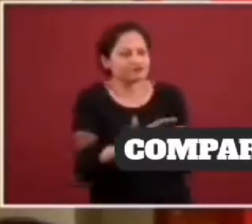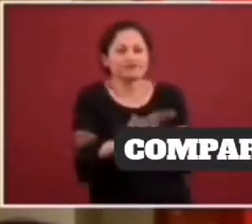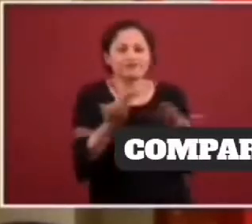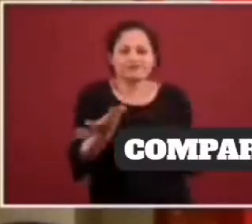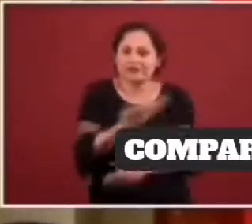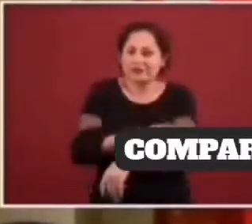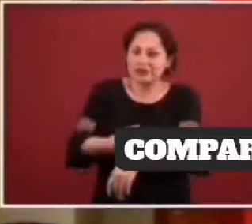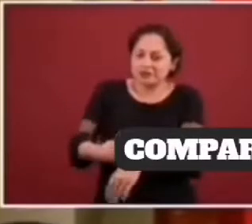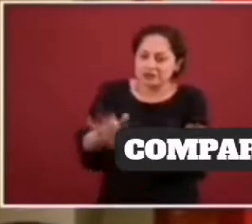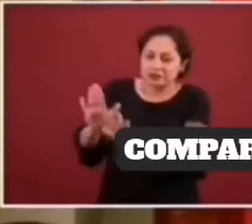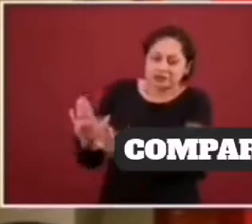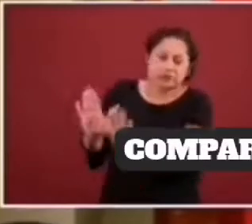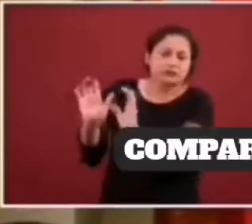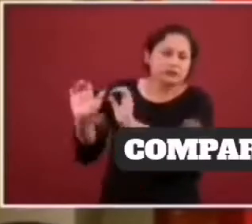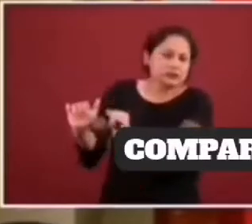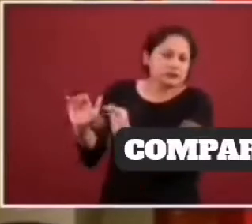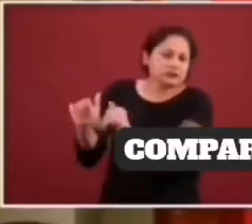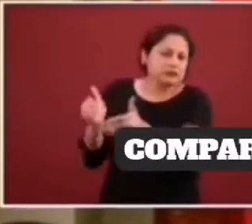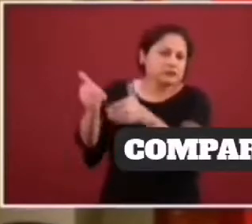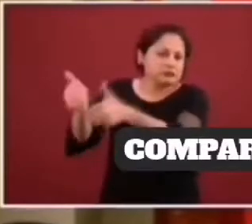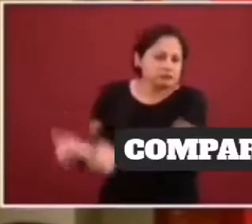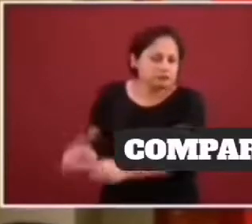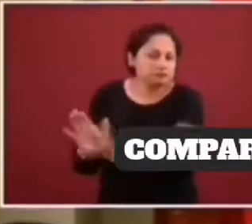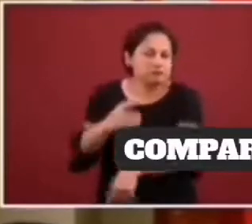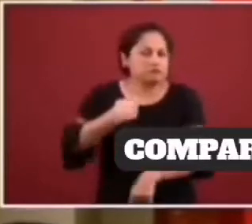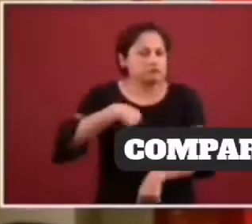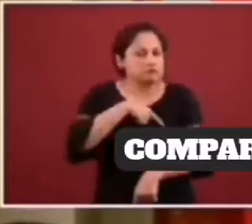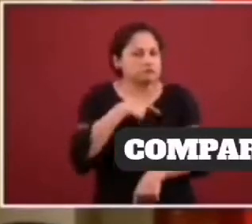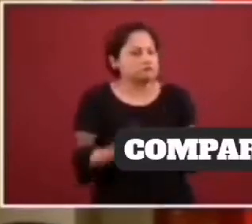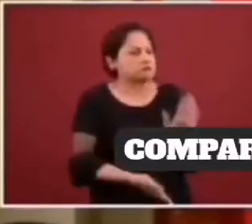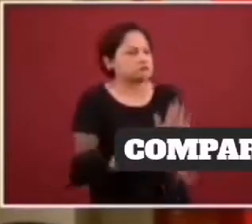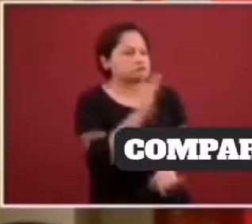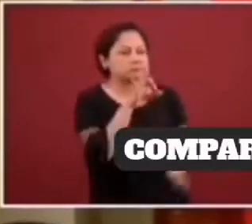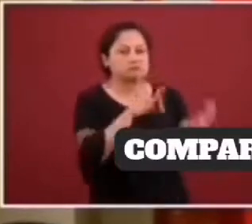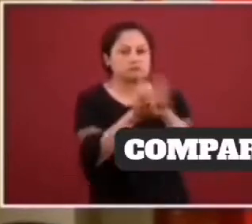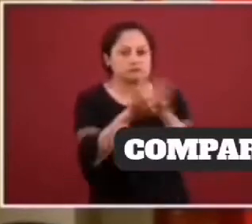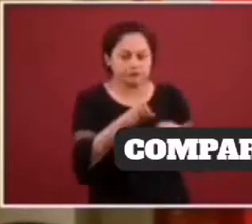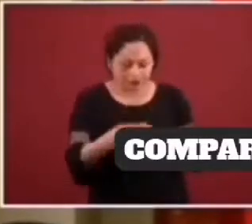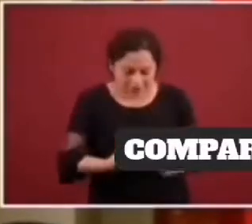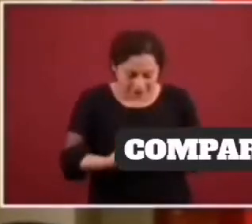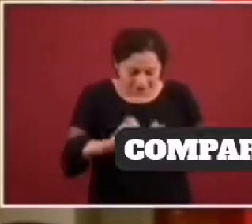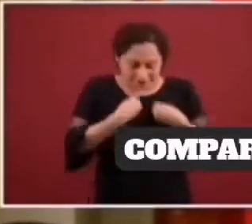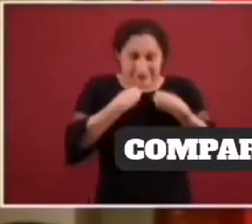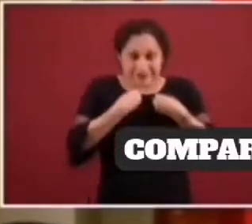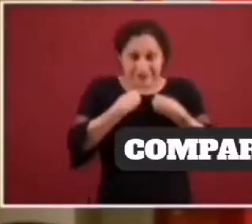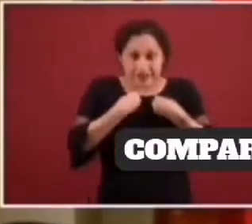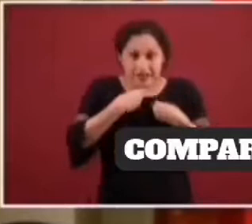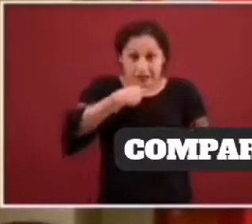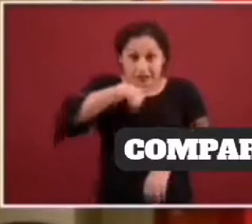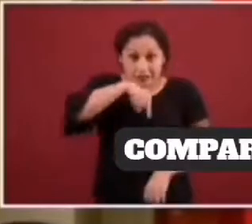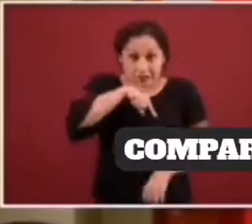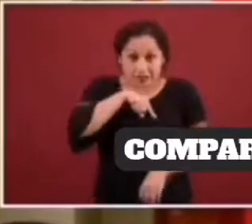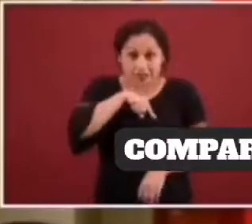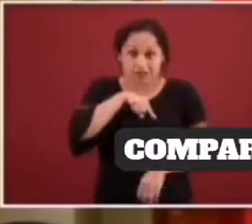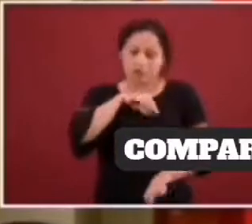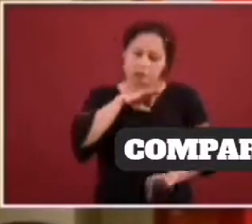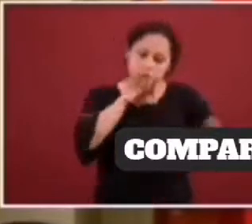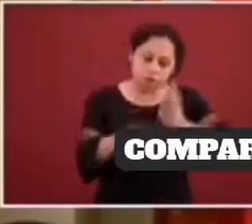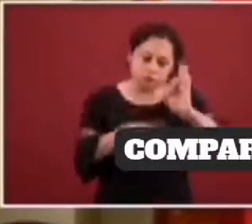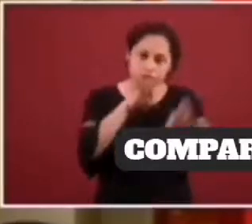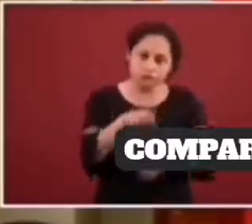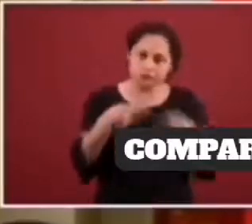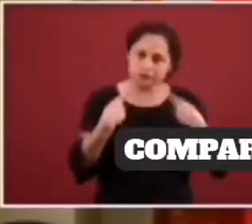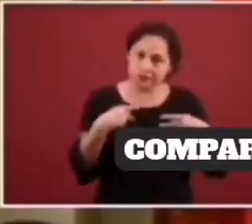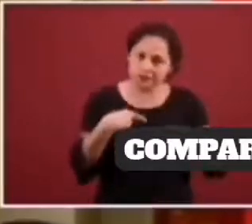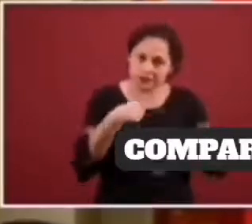estamos dejando nuestra vida en las unidades hospitalarias y esto no es